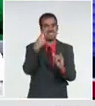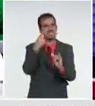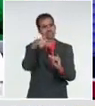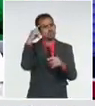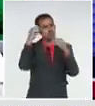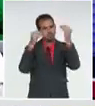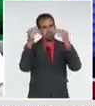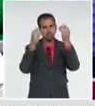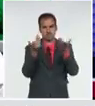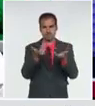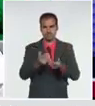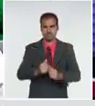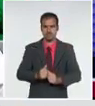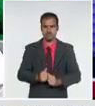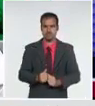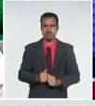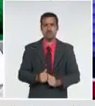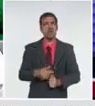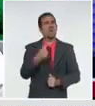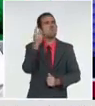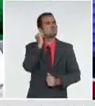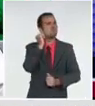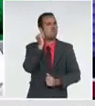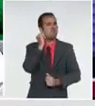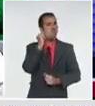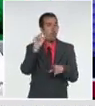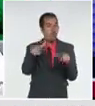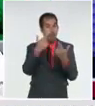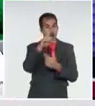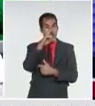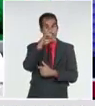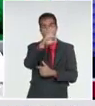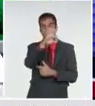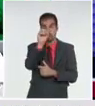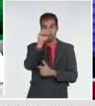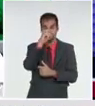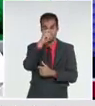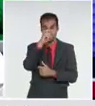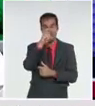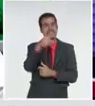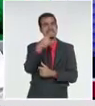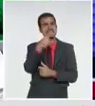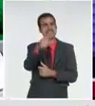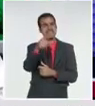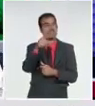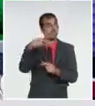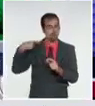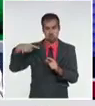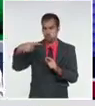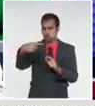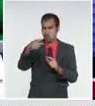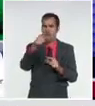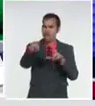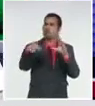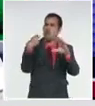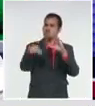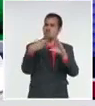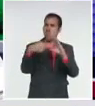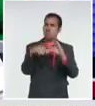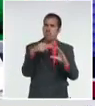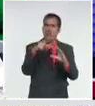80 años una señora, Dyson Odarse, que diariamente nos envía las estadísticas, ella va llevando las